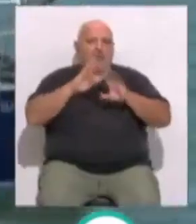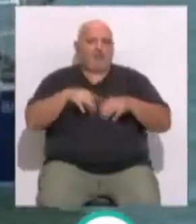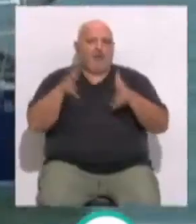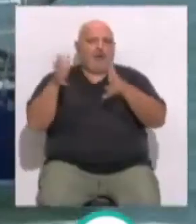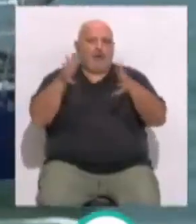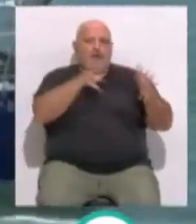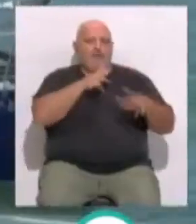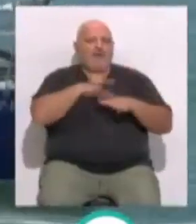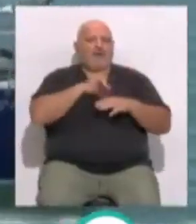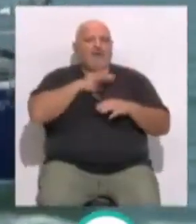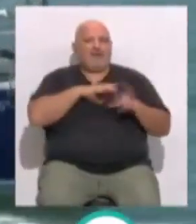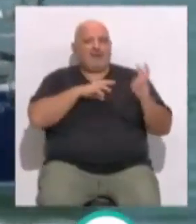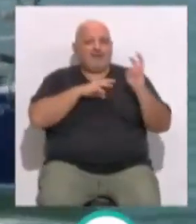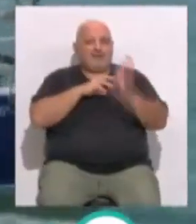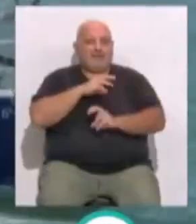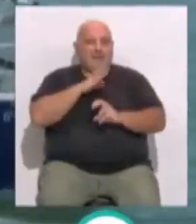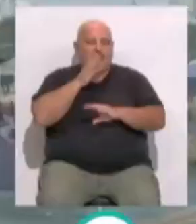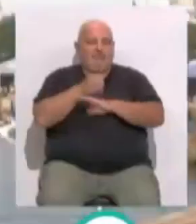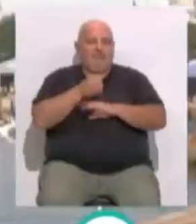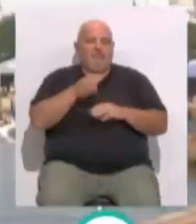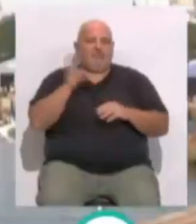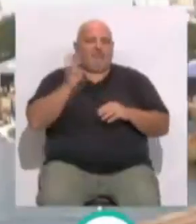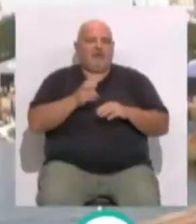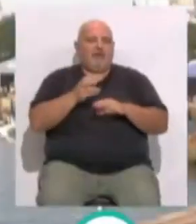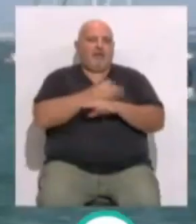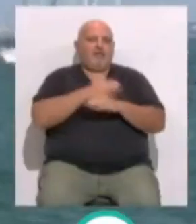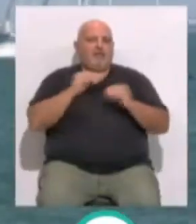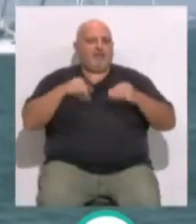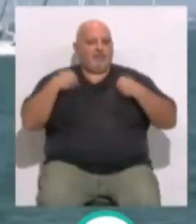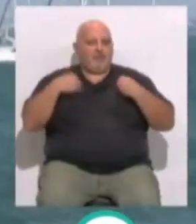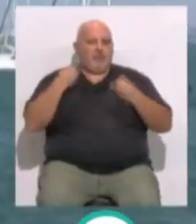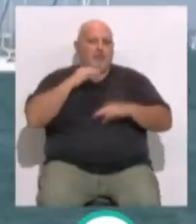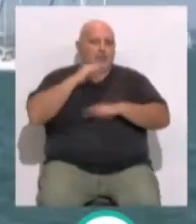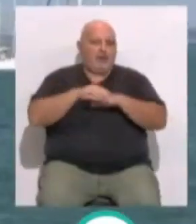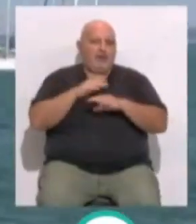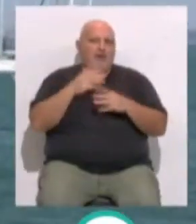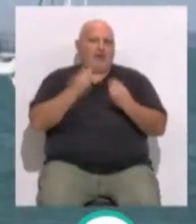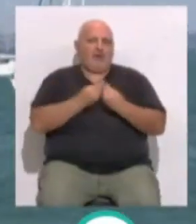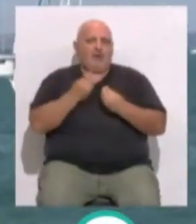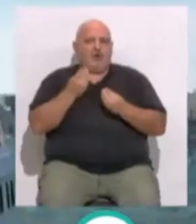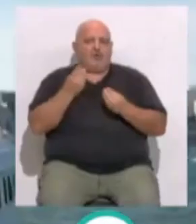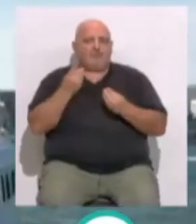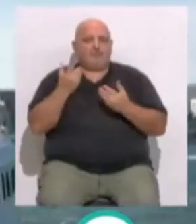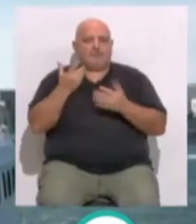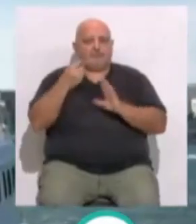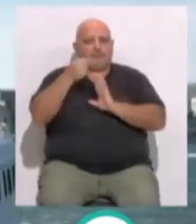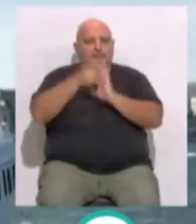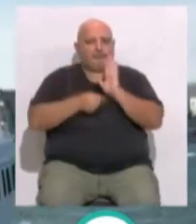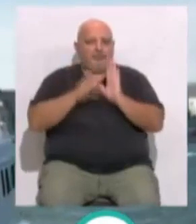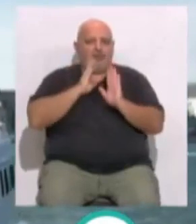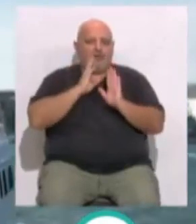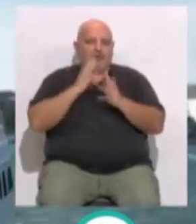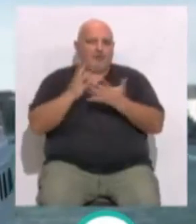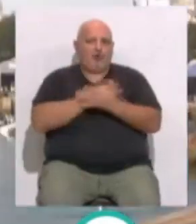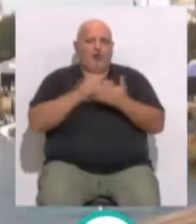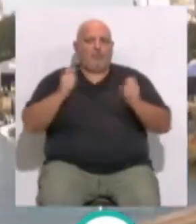recomendación para quienes vayan a seguir la prueba desde el mar. Que vengan a disfrutarlo, que cumplan con lo recogido en la resolución... ...que